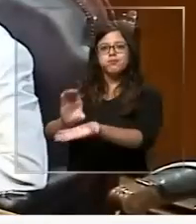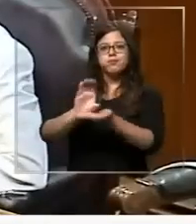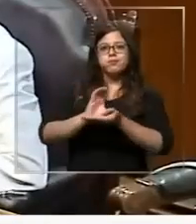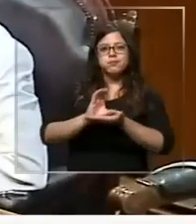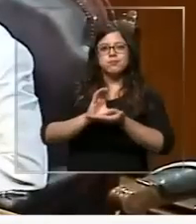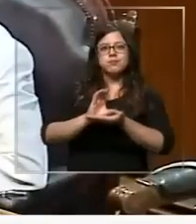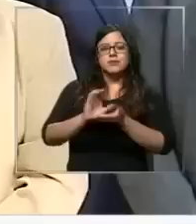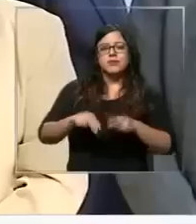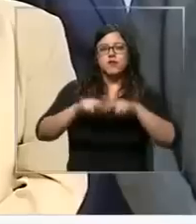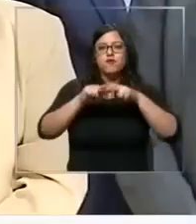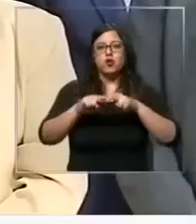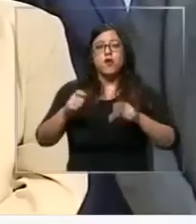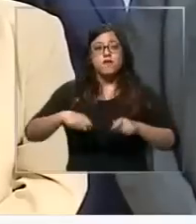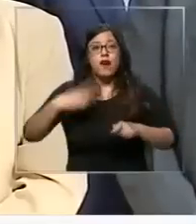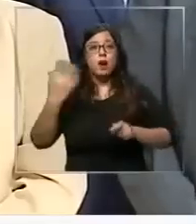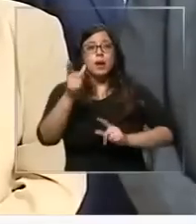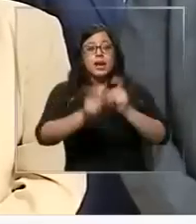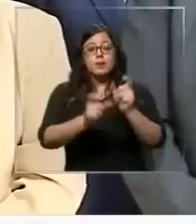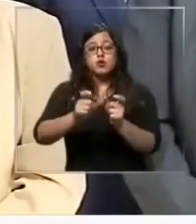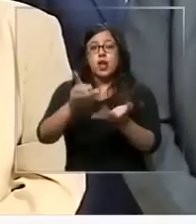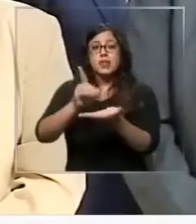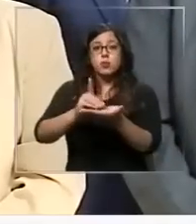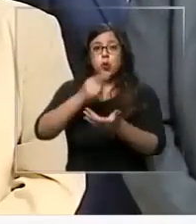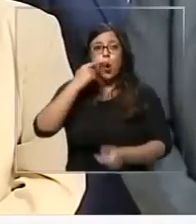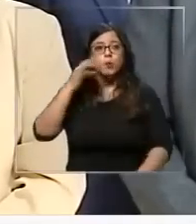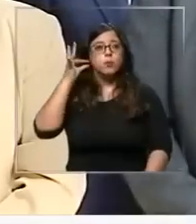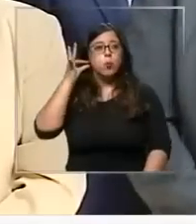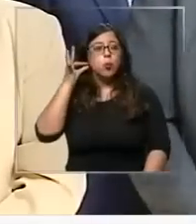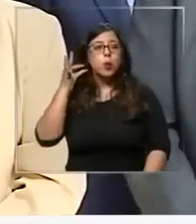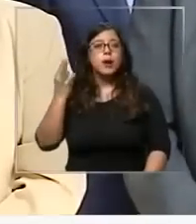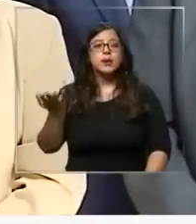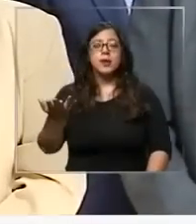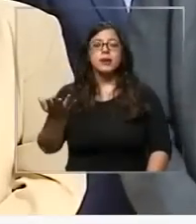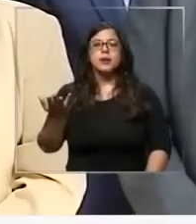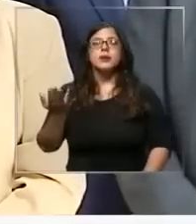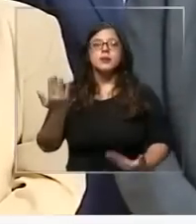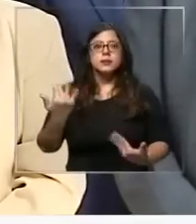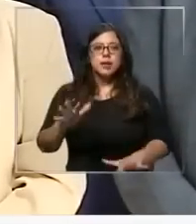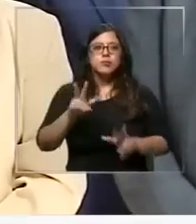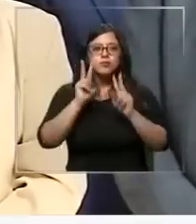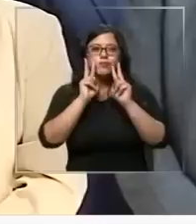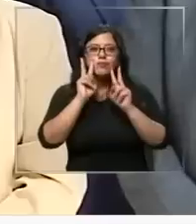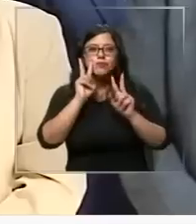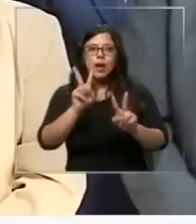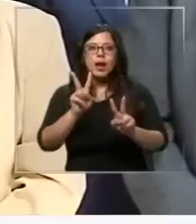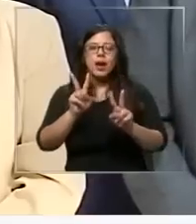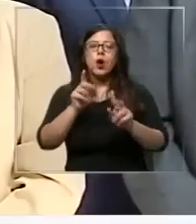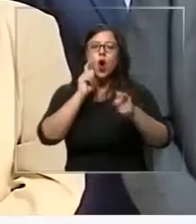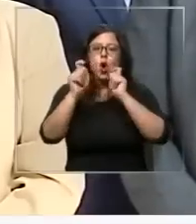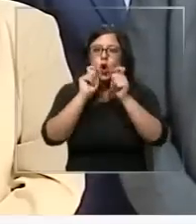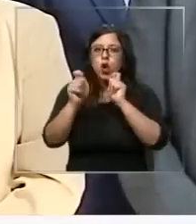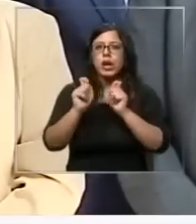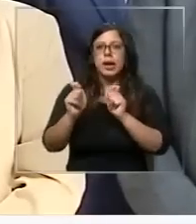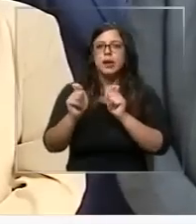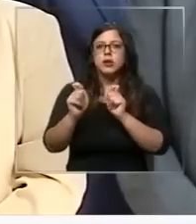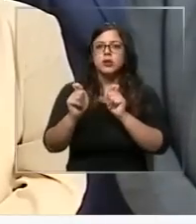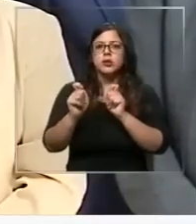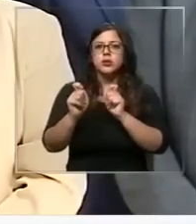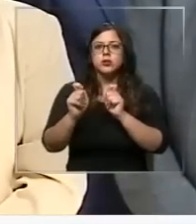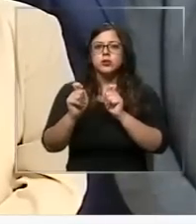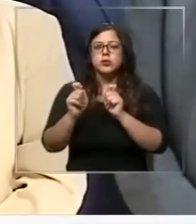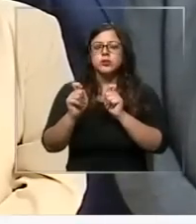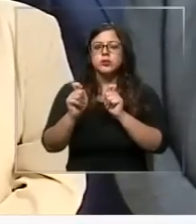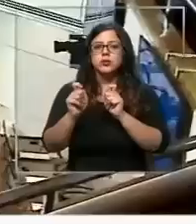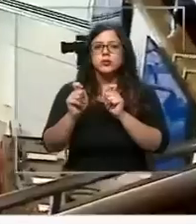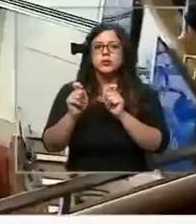el hecho de que las diputadas y diputados hayan reconocido los riesgos que involucra este tipo